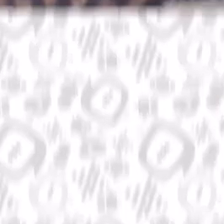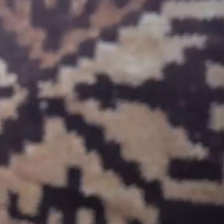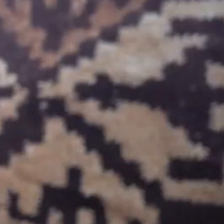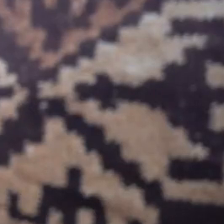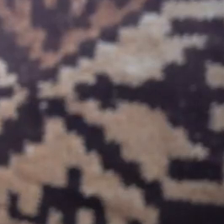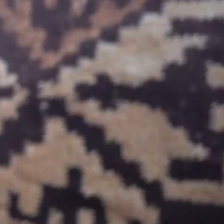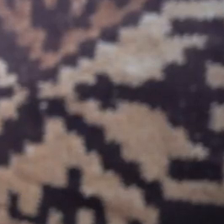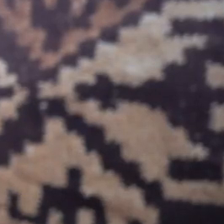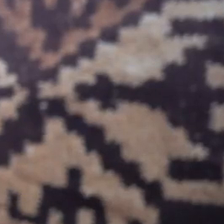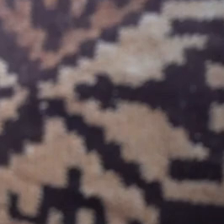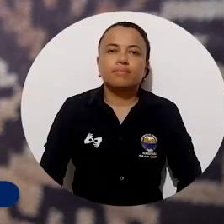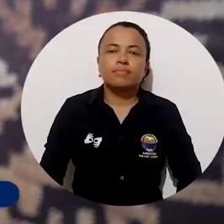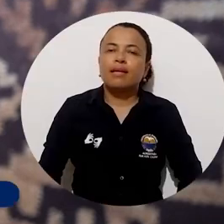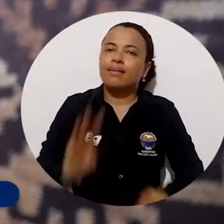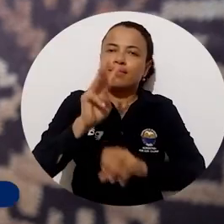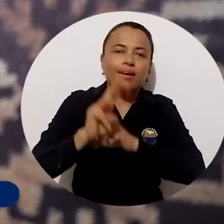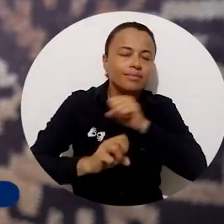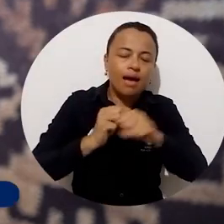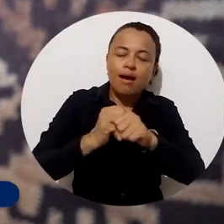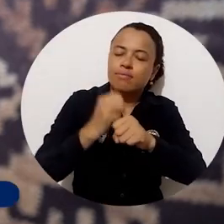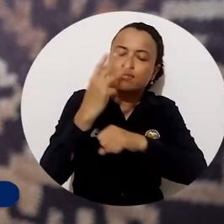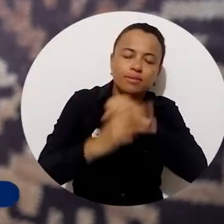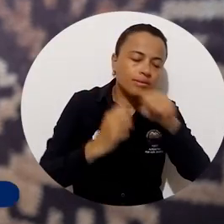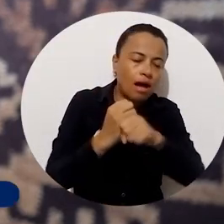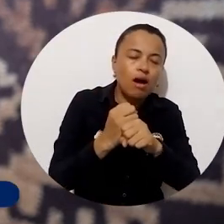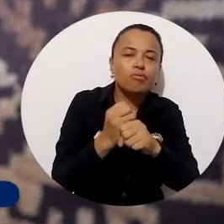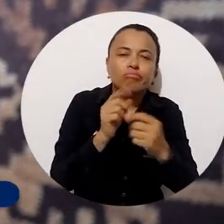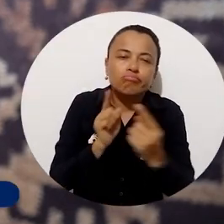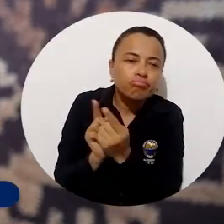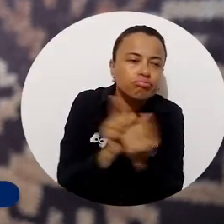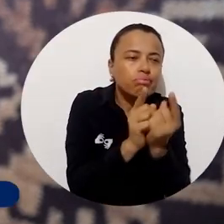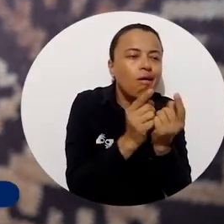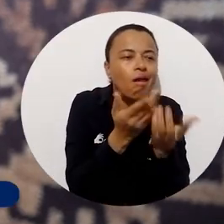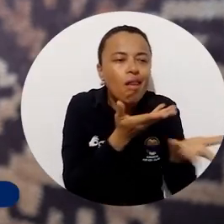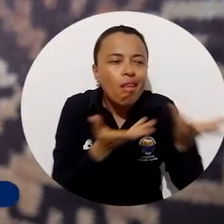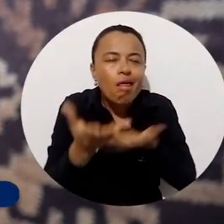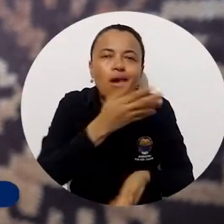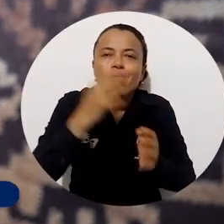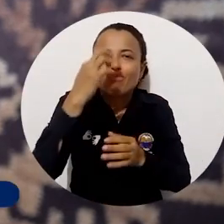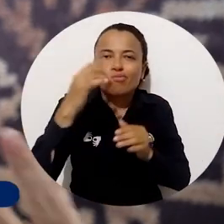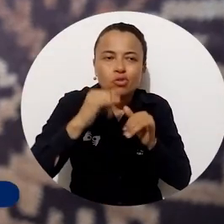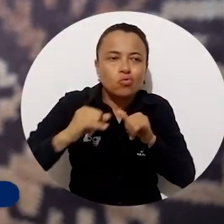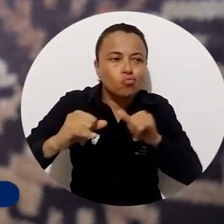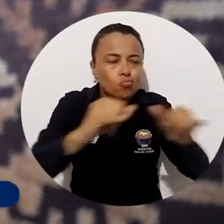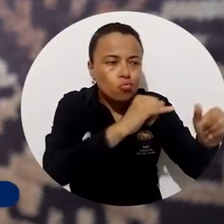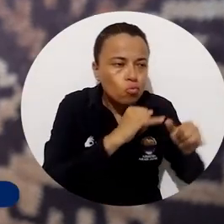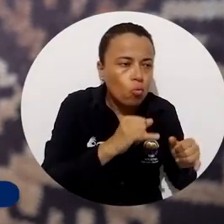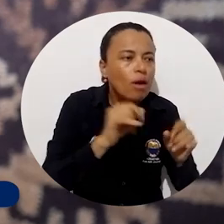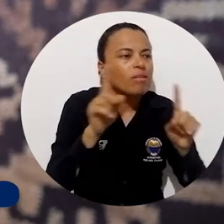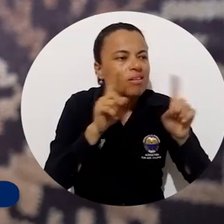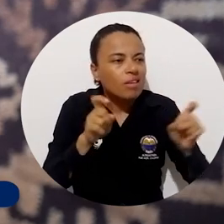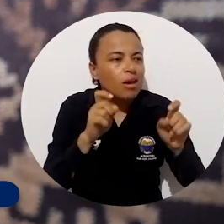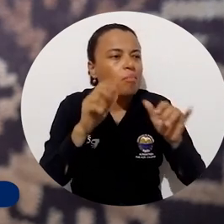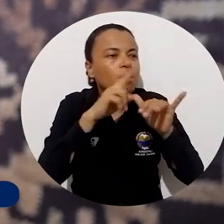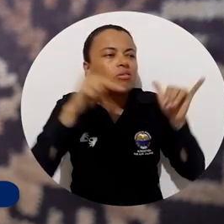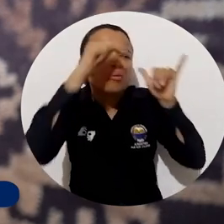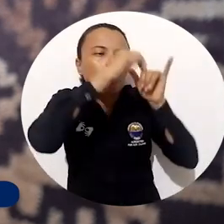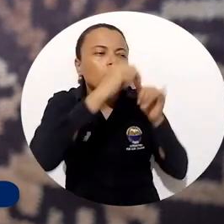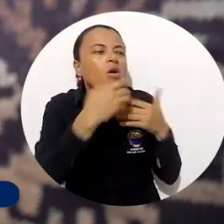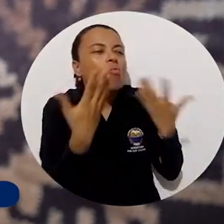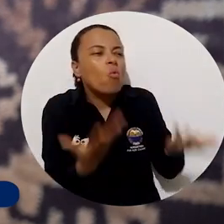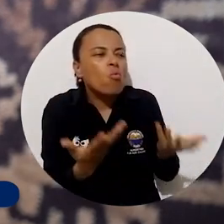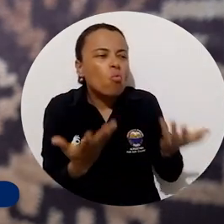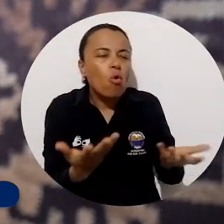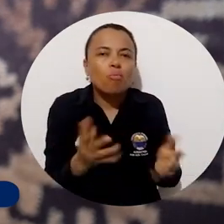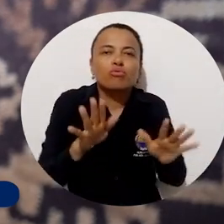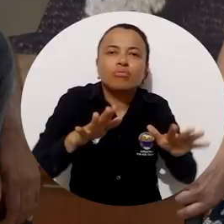cada tres años nos reunimos para poder dialogar entre colegas sobre diferentes cuestiones que hacen a nuestras antropologías a las